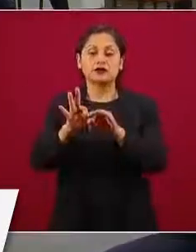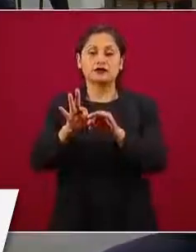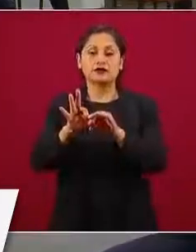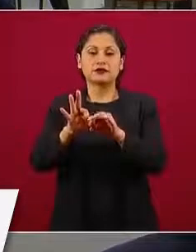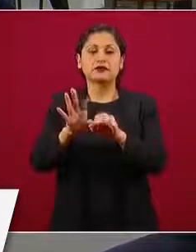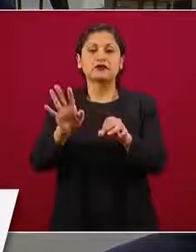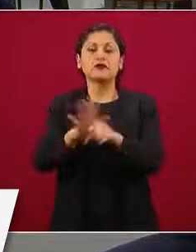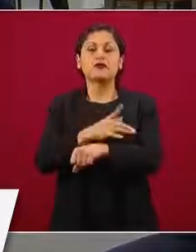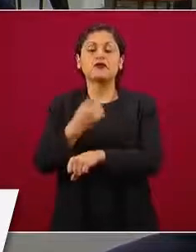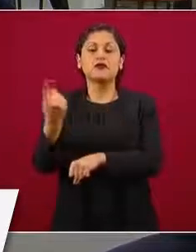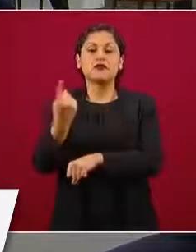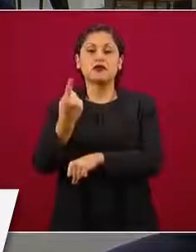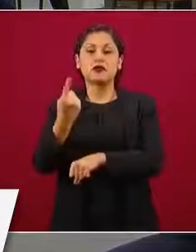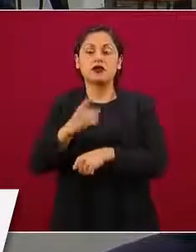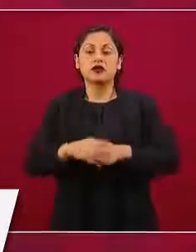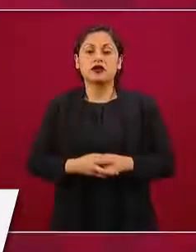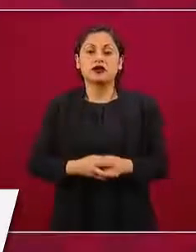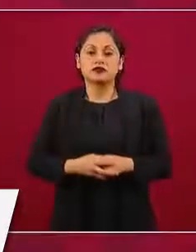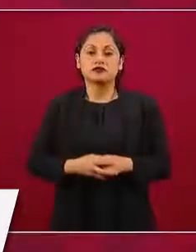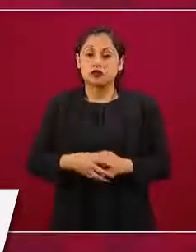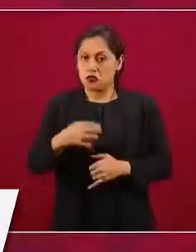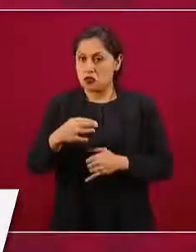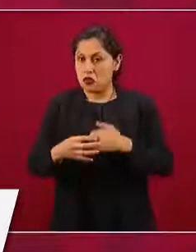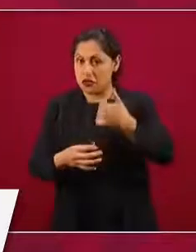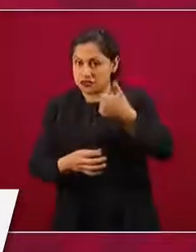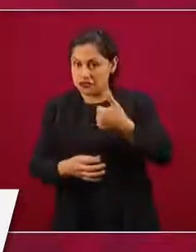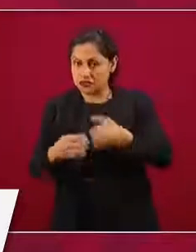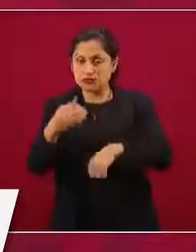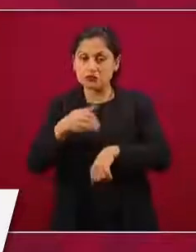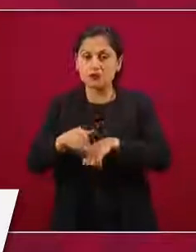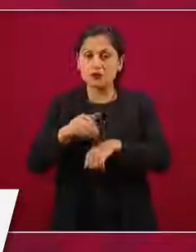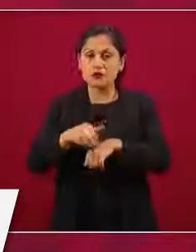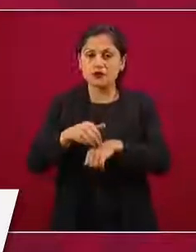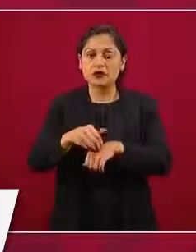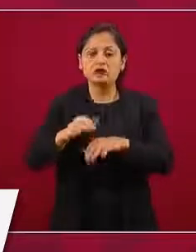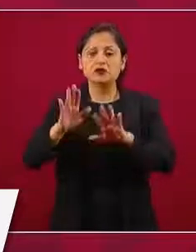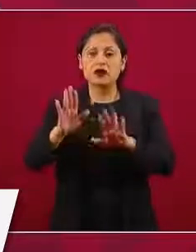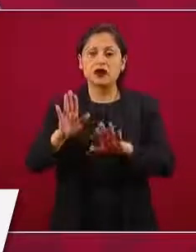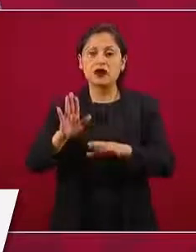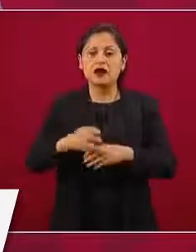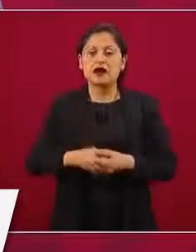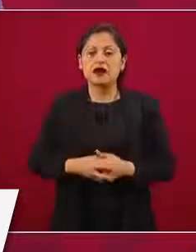o sexto punto diríamos se reduce